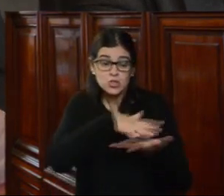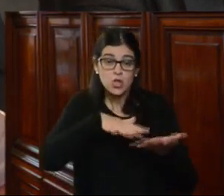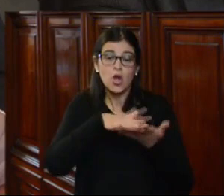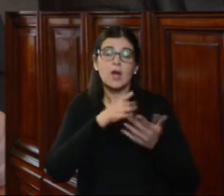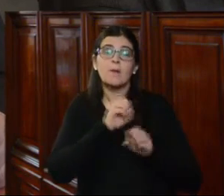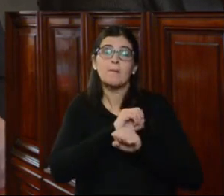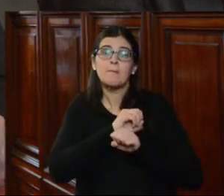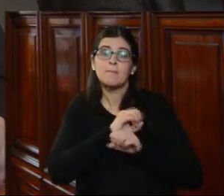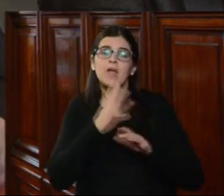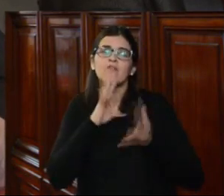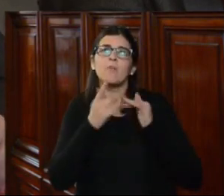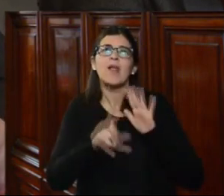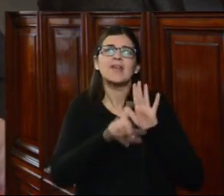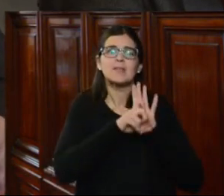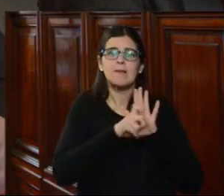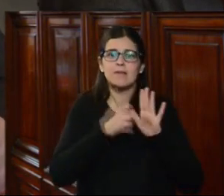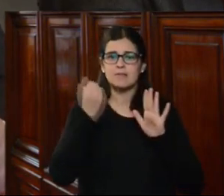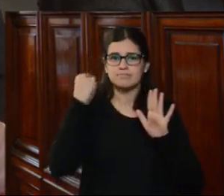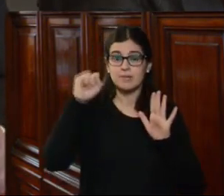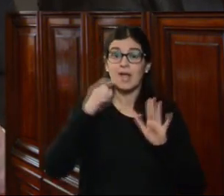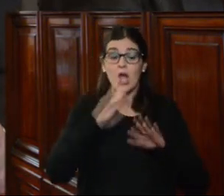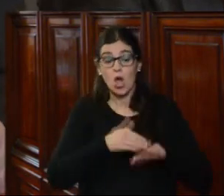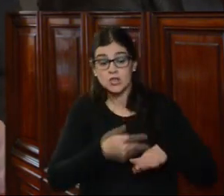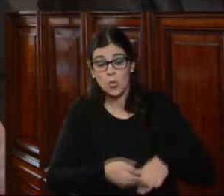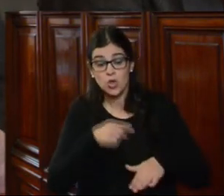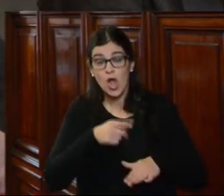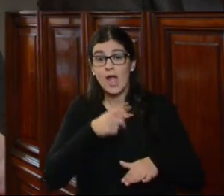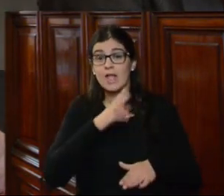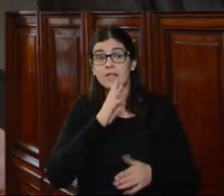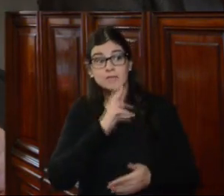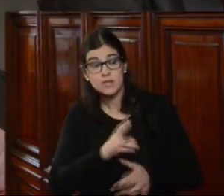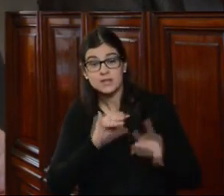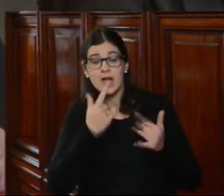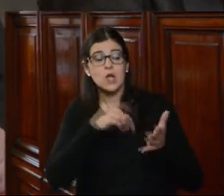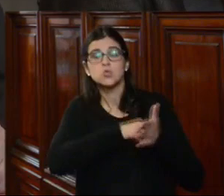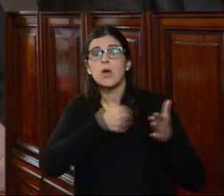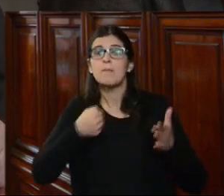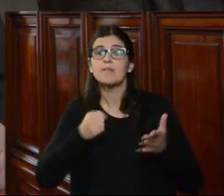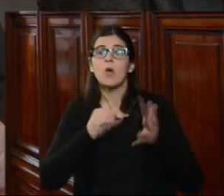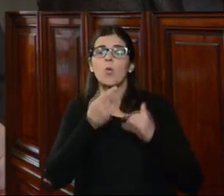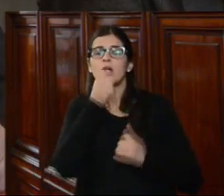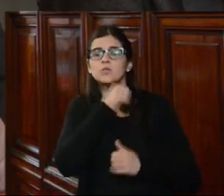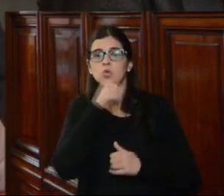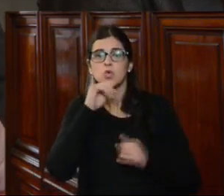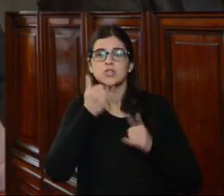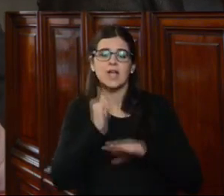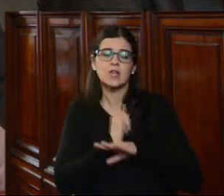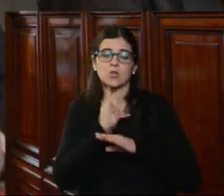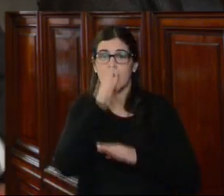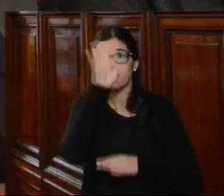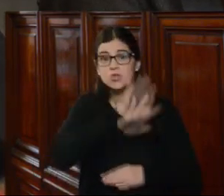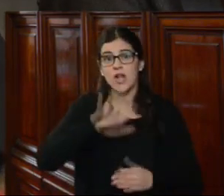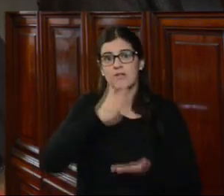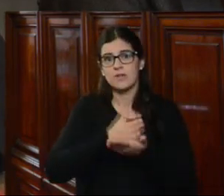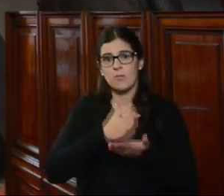manifiestamente ilegítima. En consecuencia, este fallo ordena suspender una resolución de la Institución Nacional de